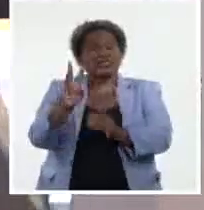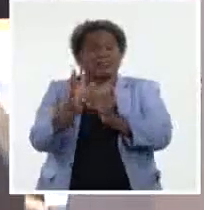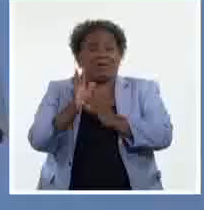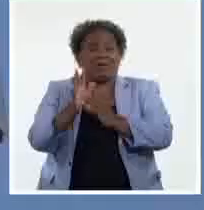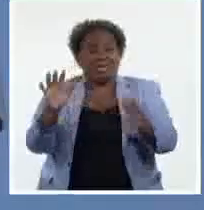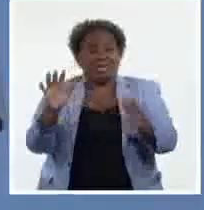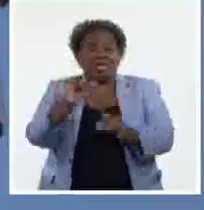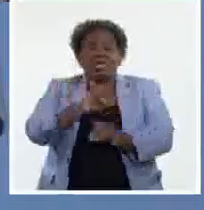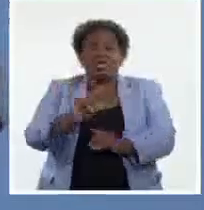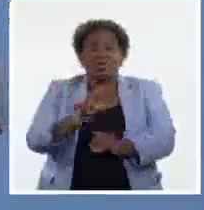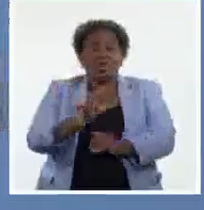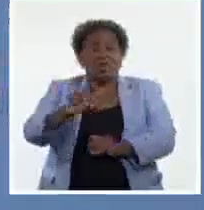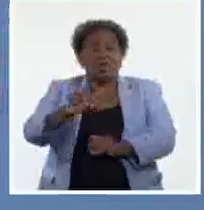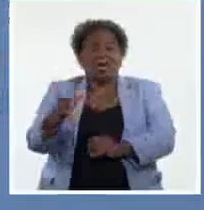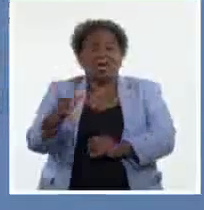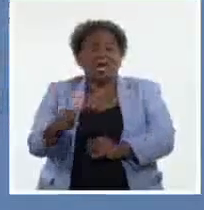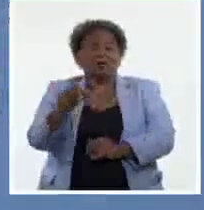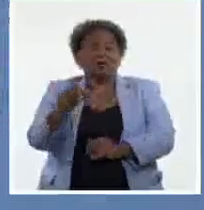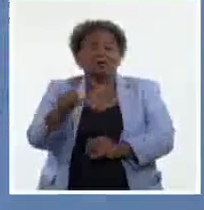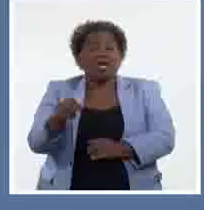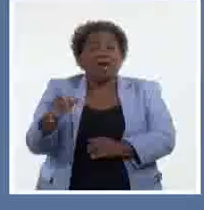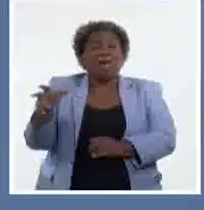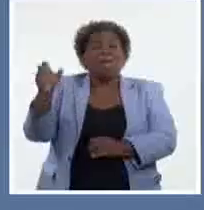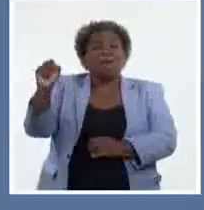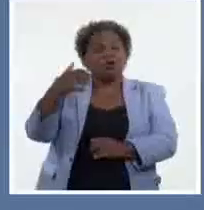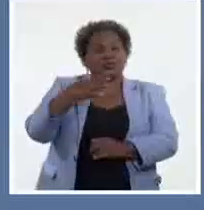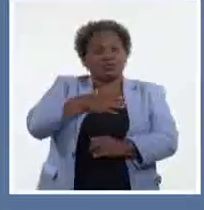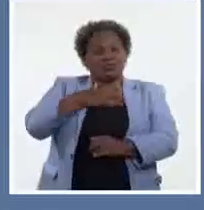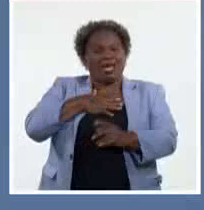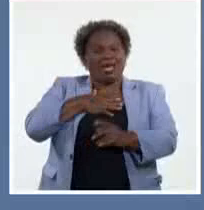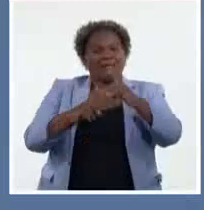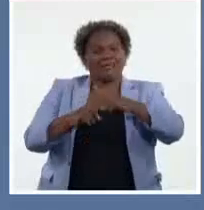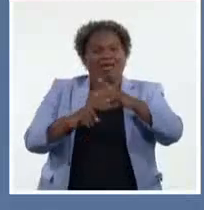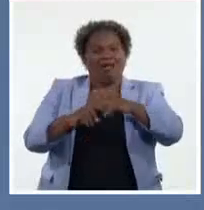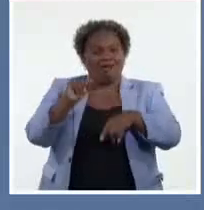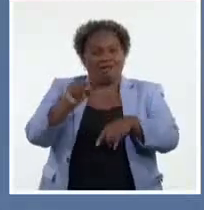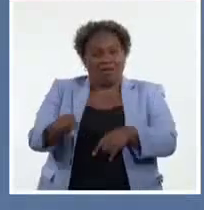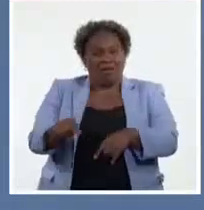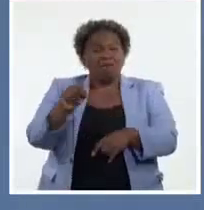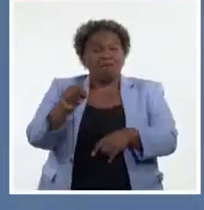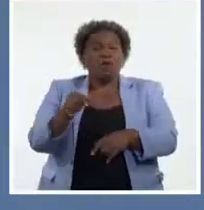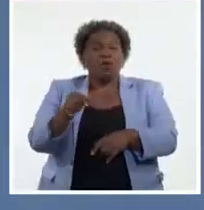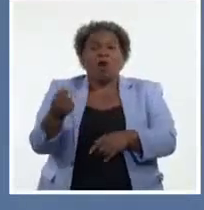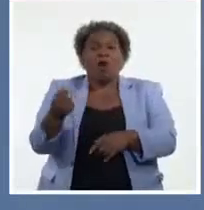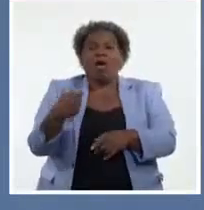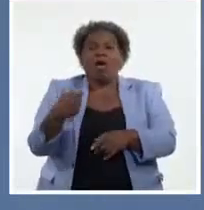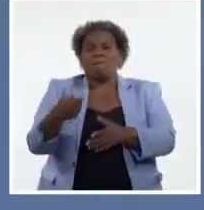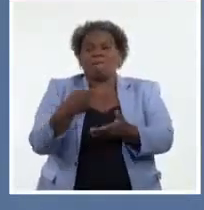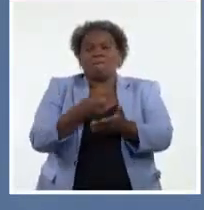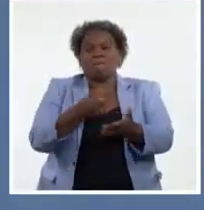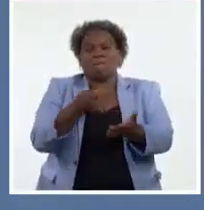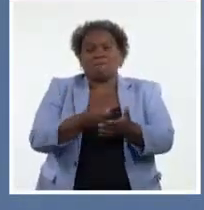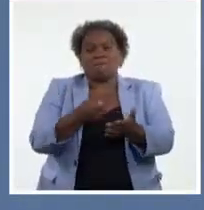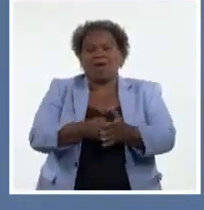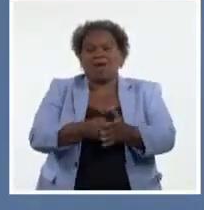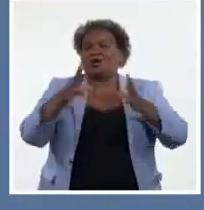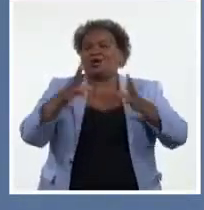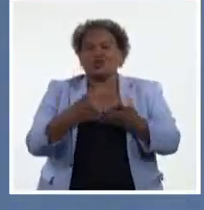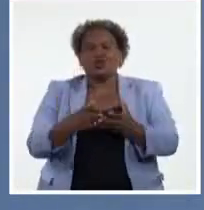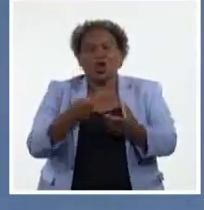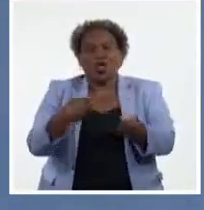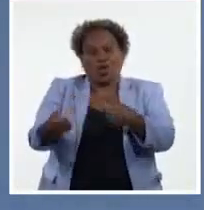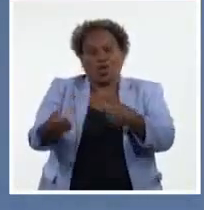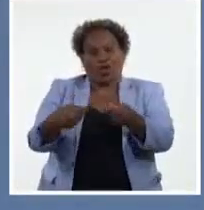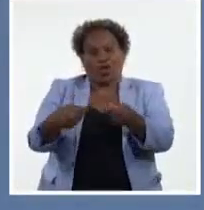el canal electrónico Bolsa Mi Transfer como antesala de la puesta en marcha del monedero móvil para el pago de todo el ecosistema de comercio